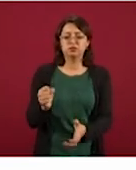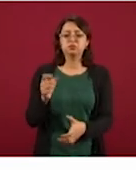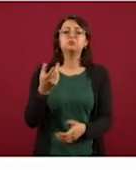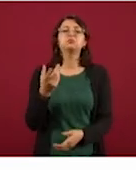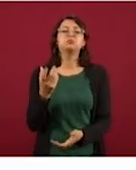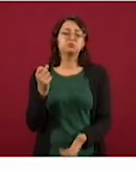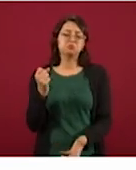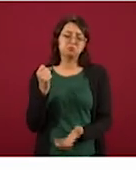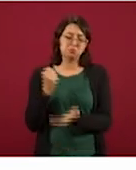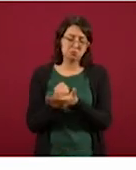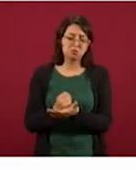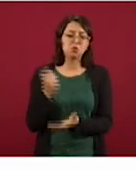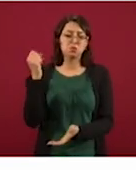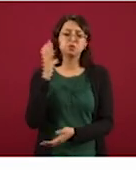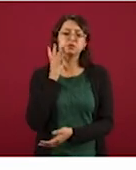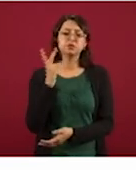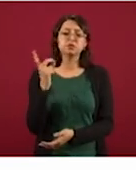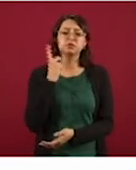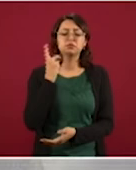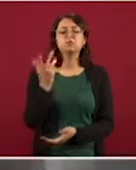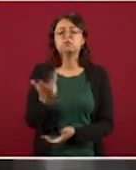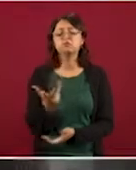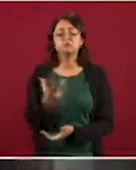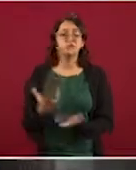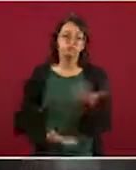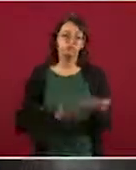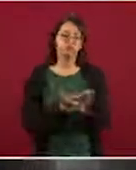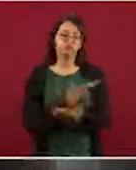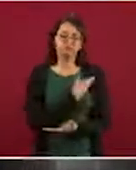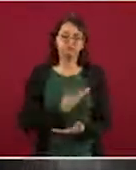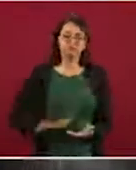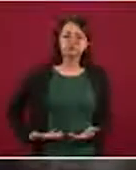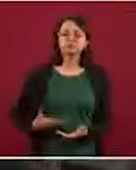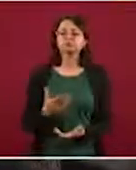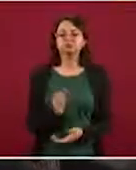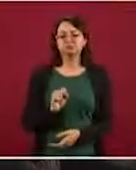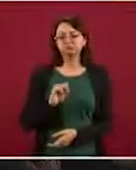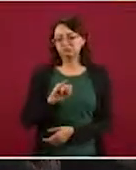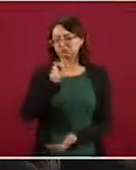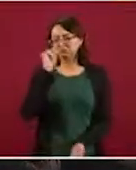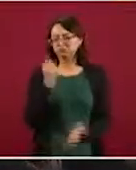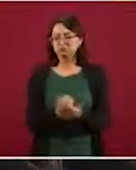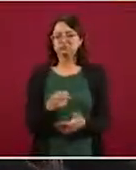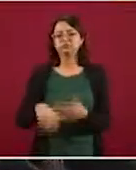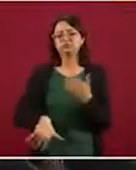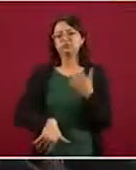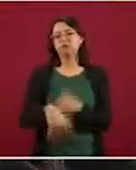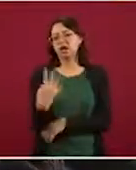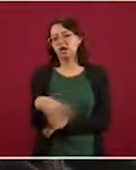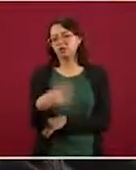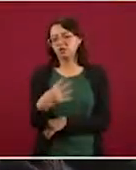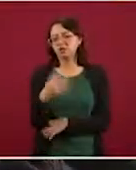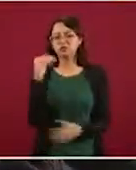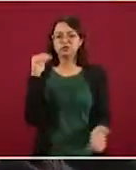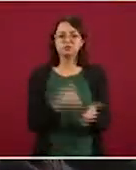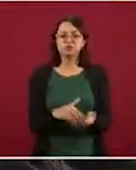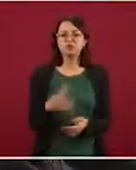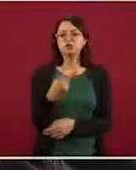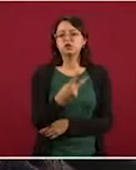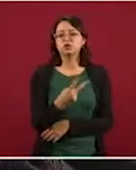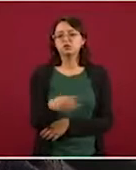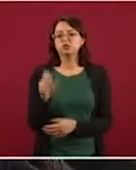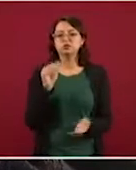Diputados, a propuesta de nuestro señor presidente, un presupuesto de 14 mil 200 millones de pesos.